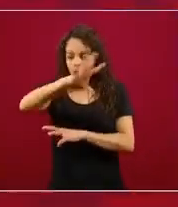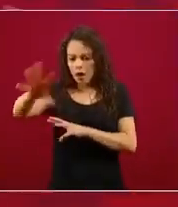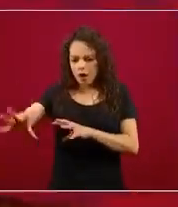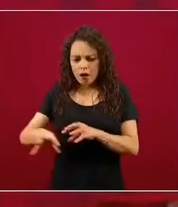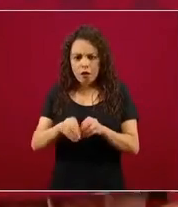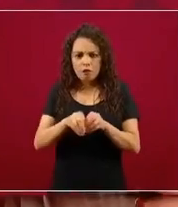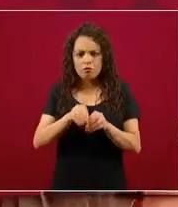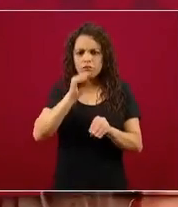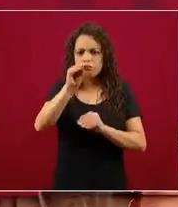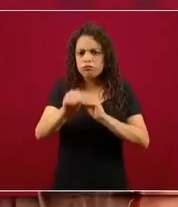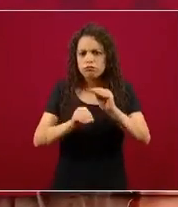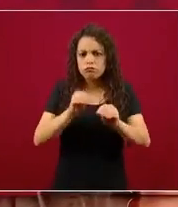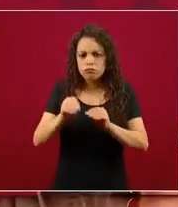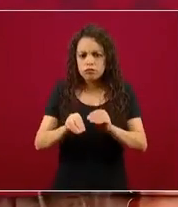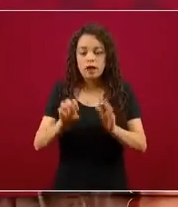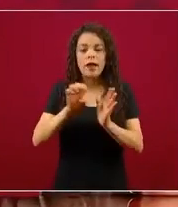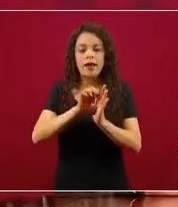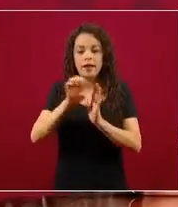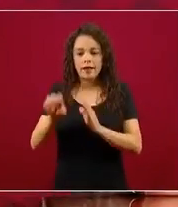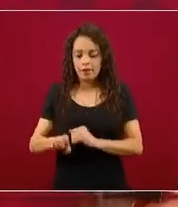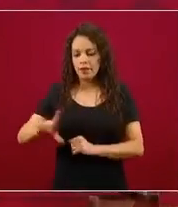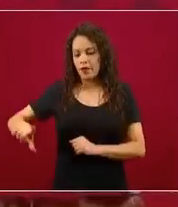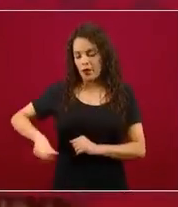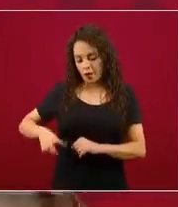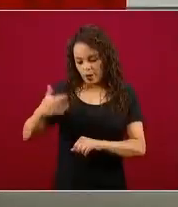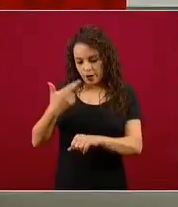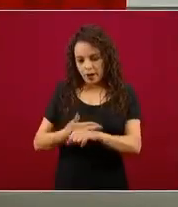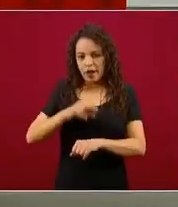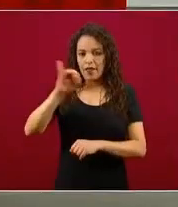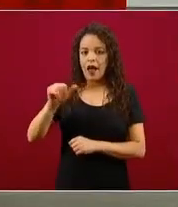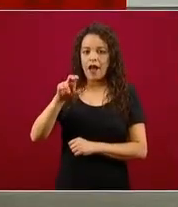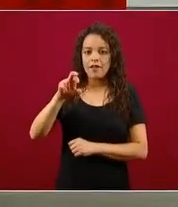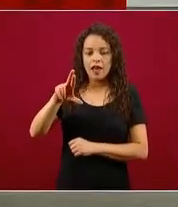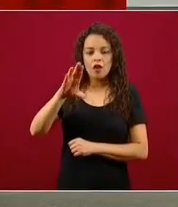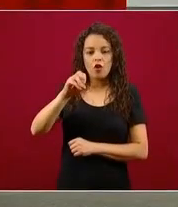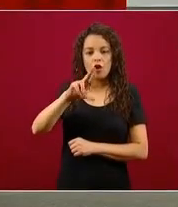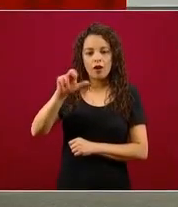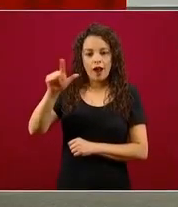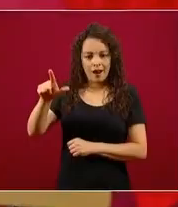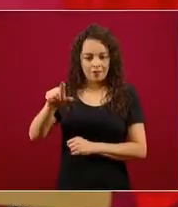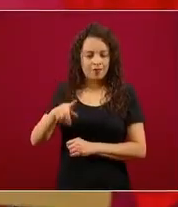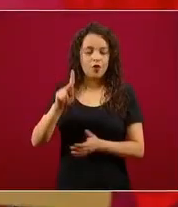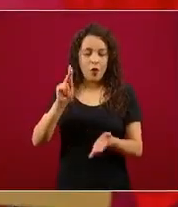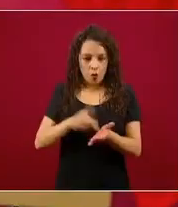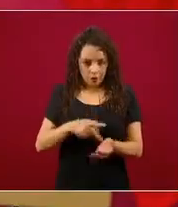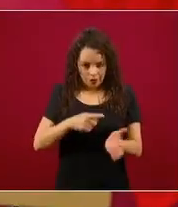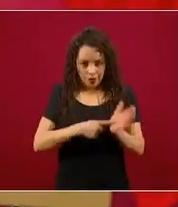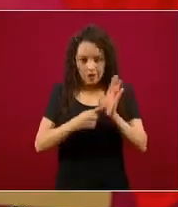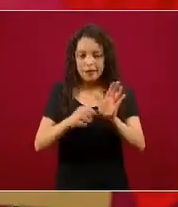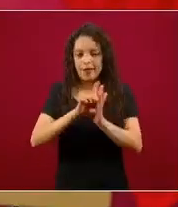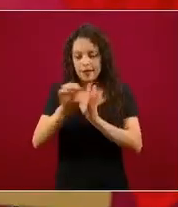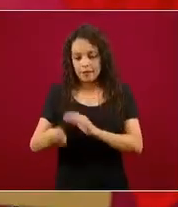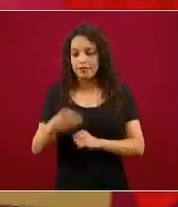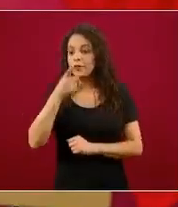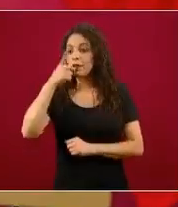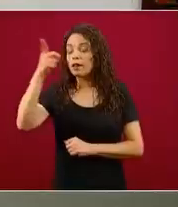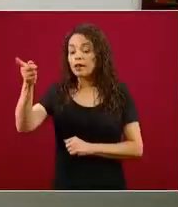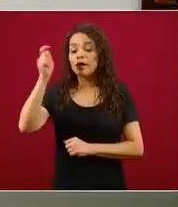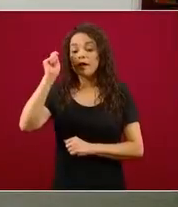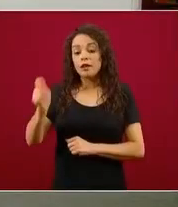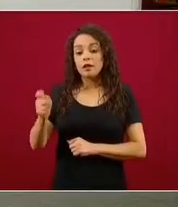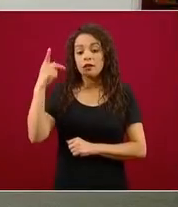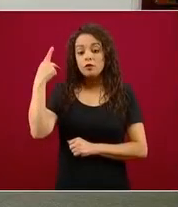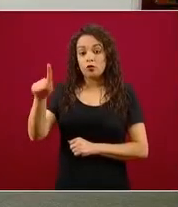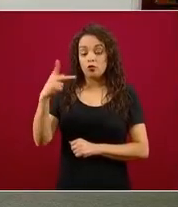dicen… Pongo nuevamente el ejemplo del gobernador Javier Corral, él identifica que en la región de Juárez, dado el panorama